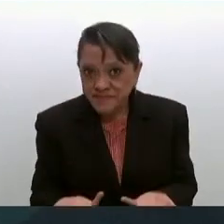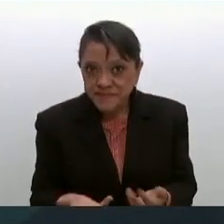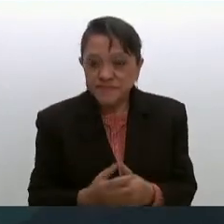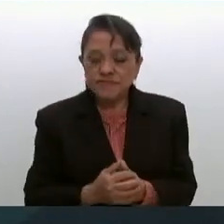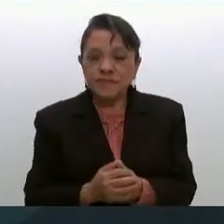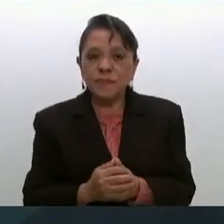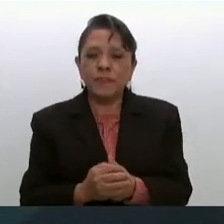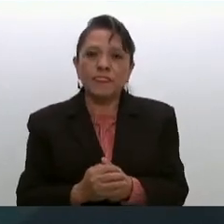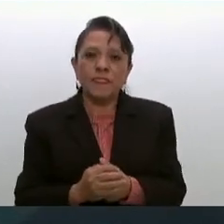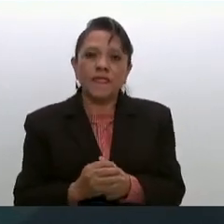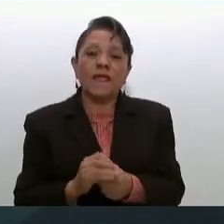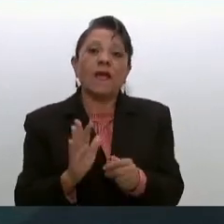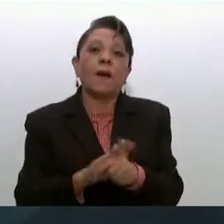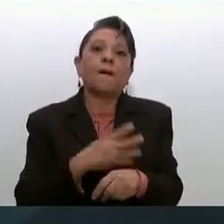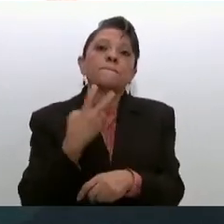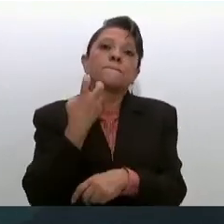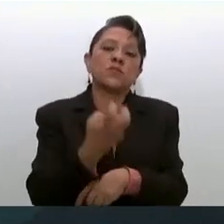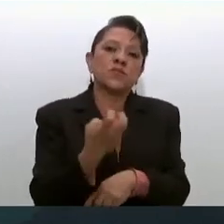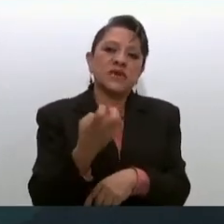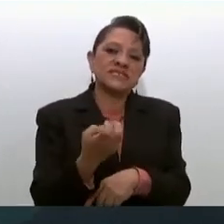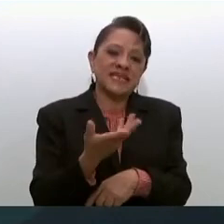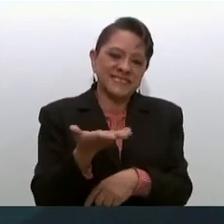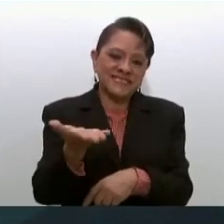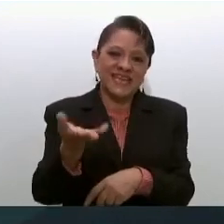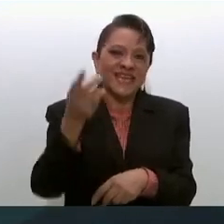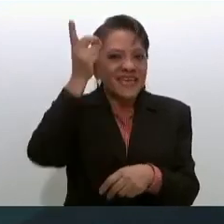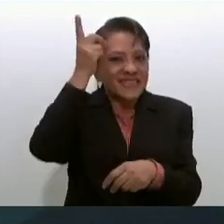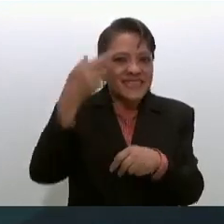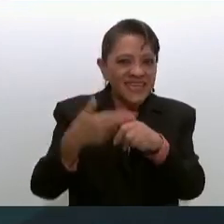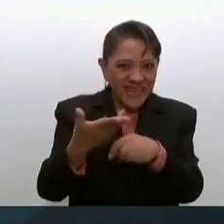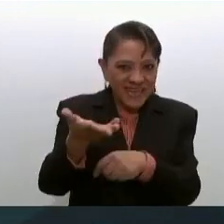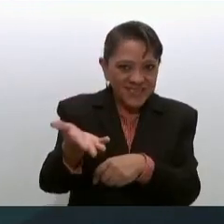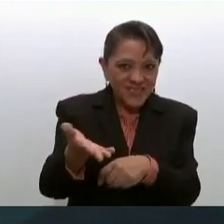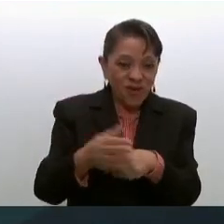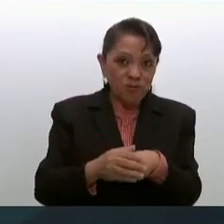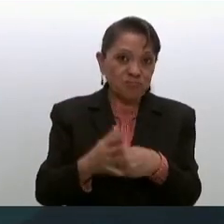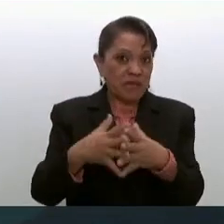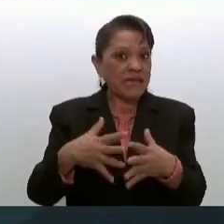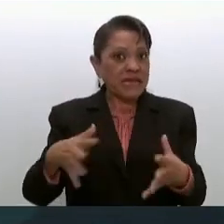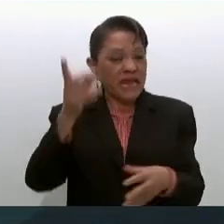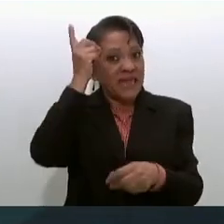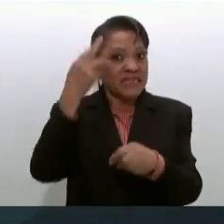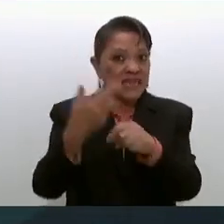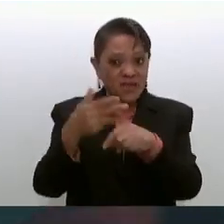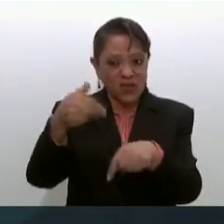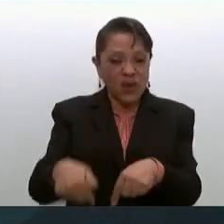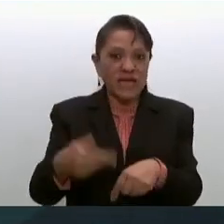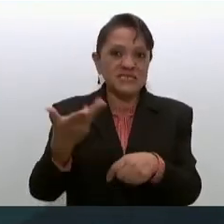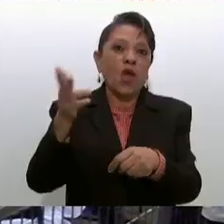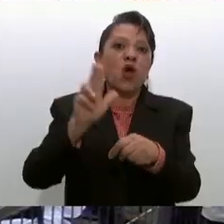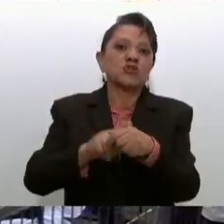este morelense destacadísimo es un gran director señor de este hospital